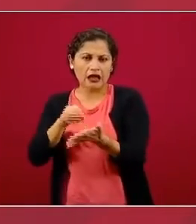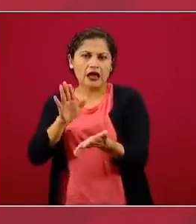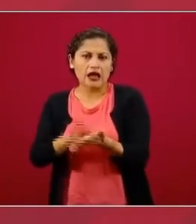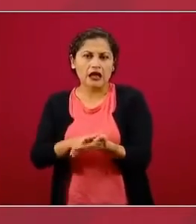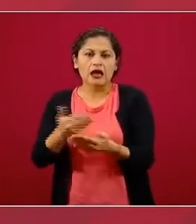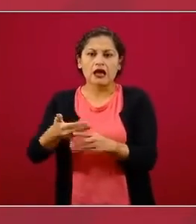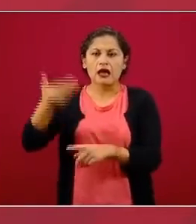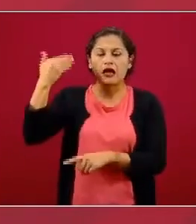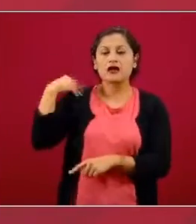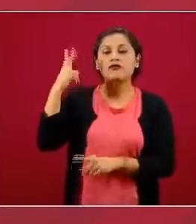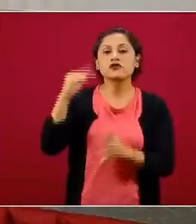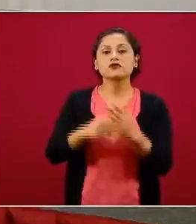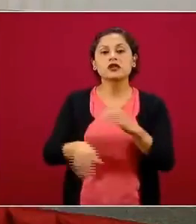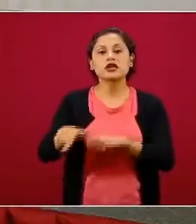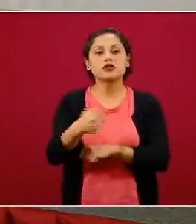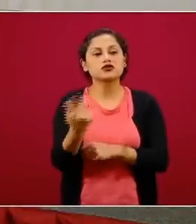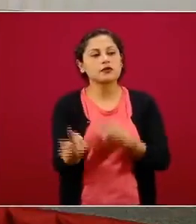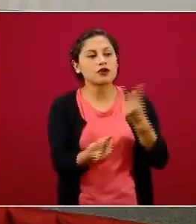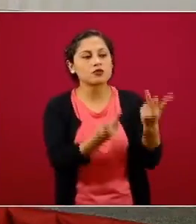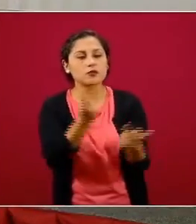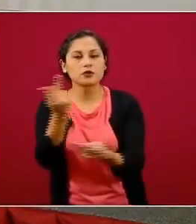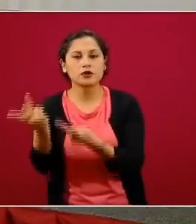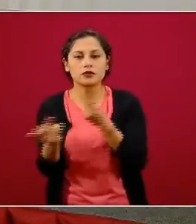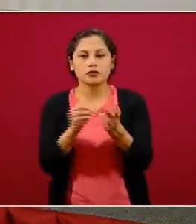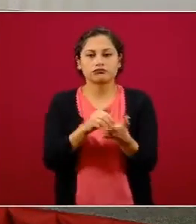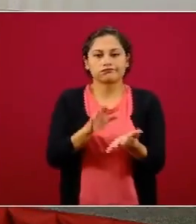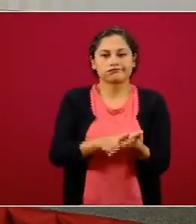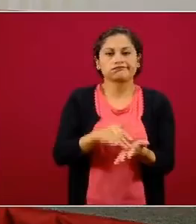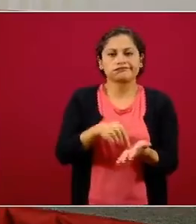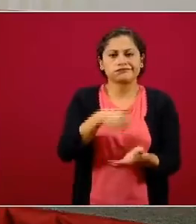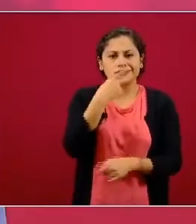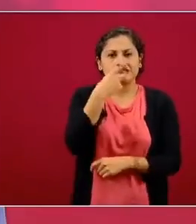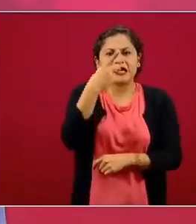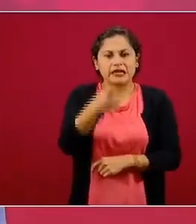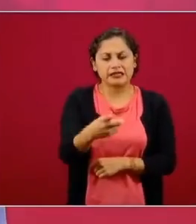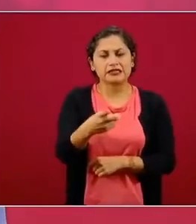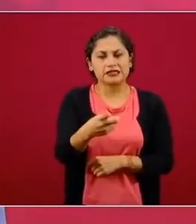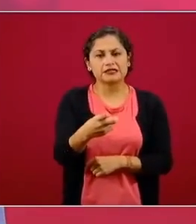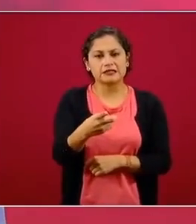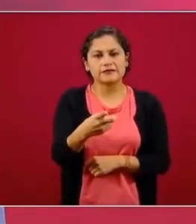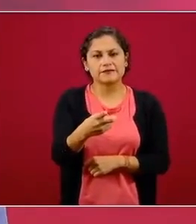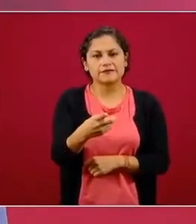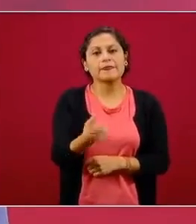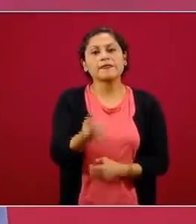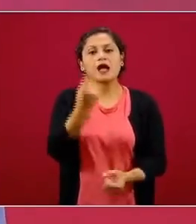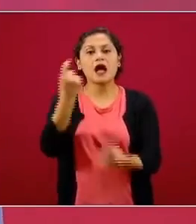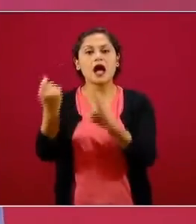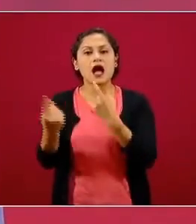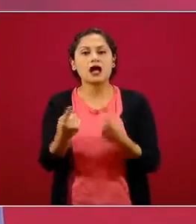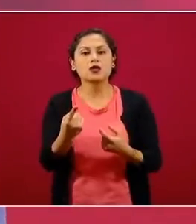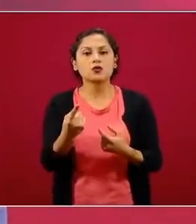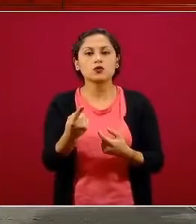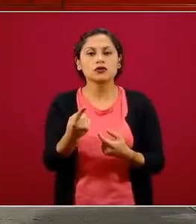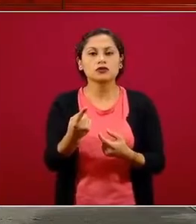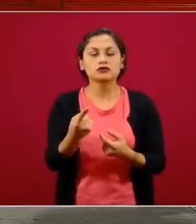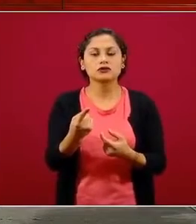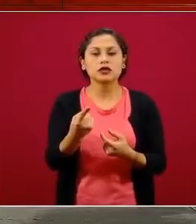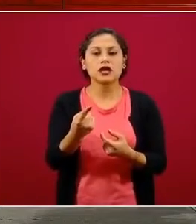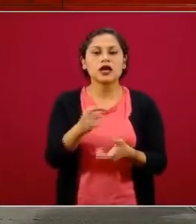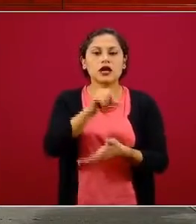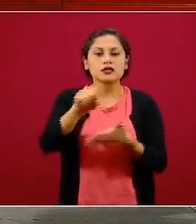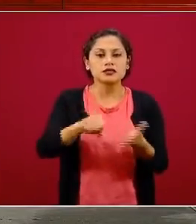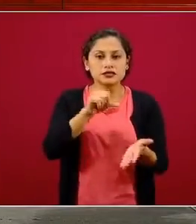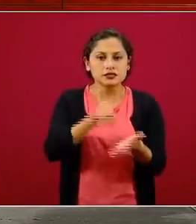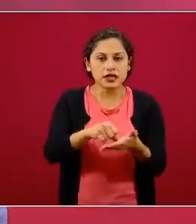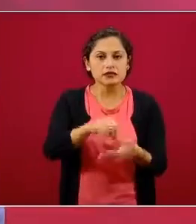Salud y Nutrición 2012, muestra que esto, la cuarta parte de las consultas que se dan, se dan en consultorios adyacentes a